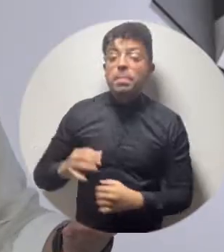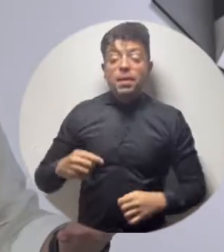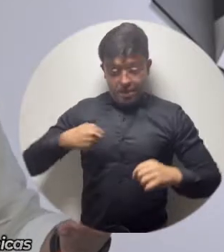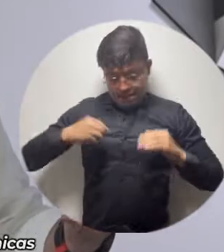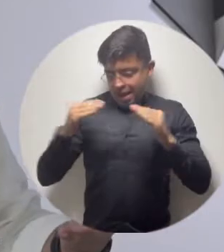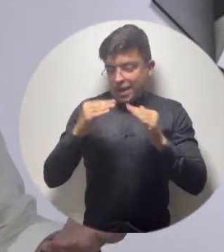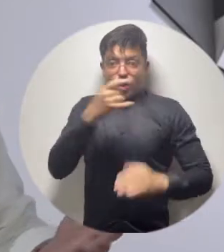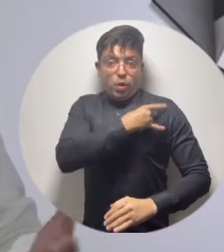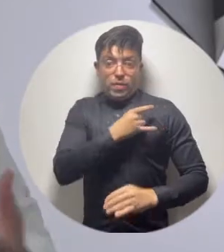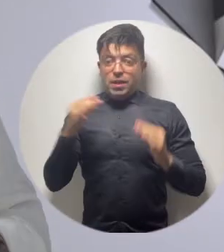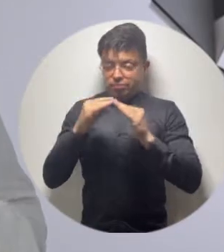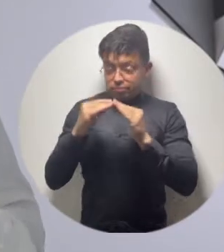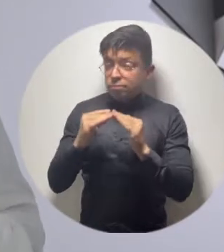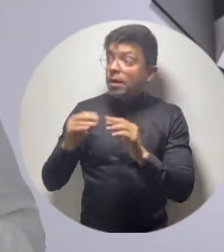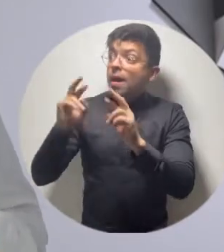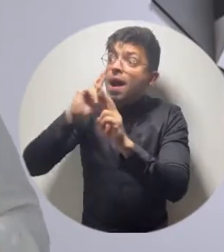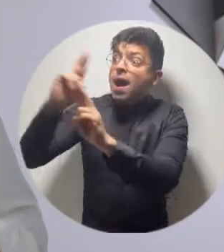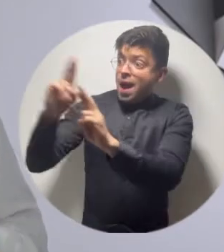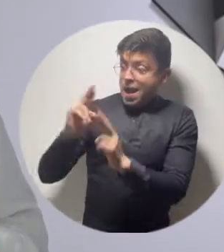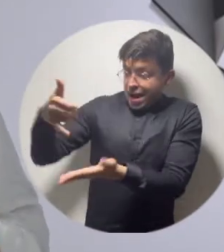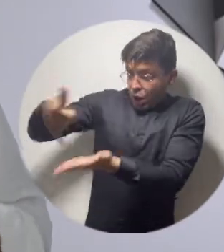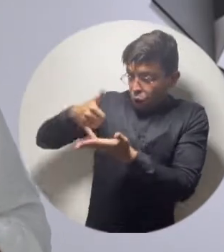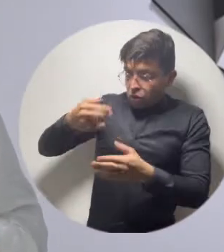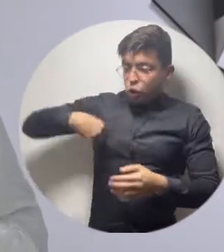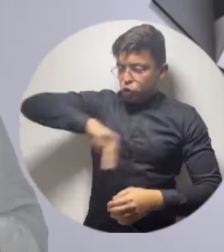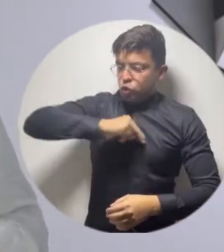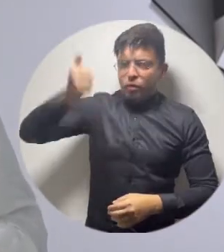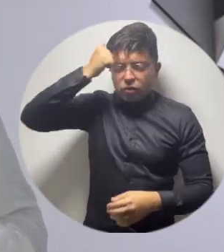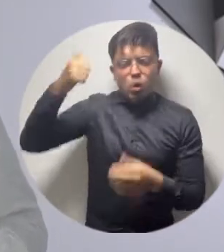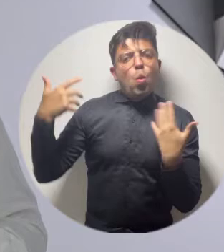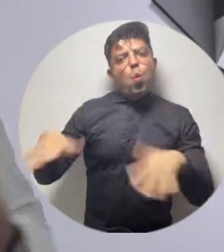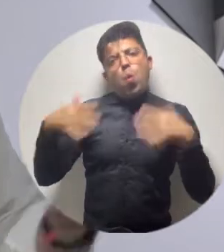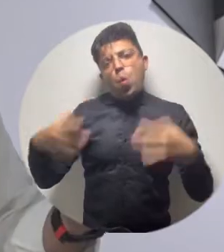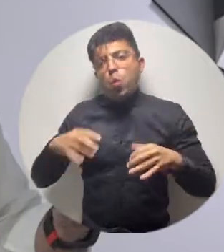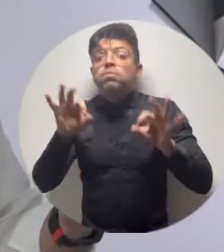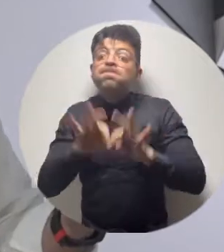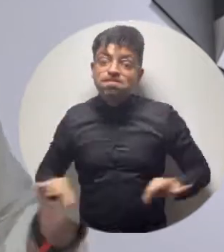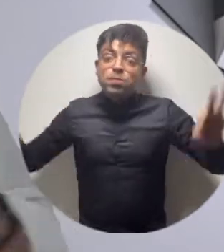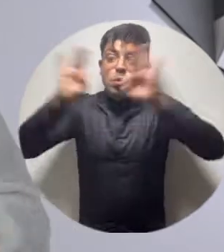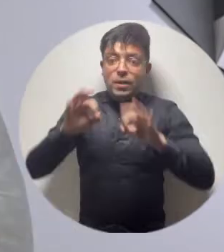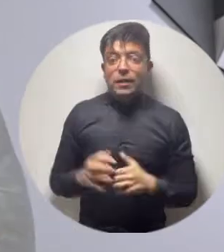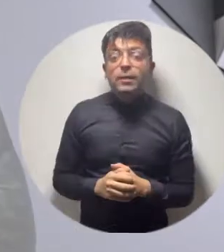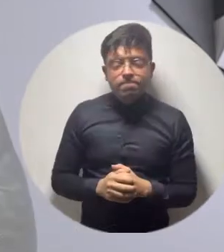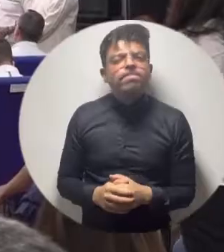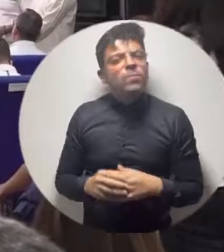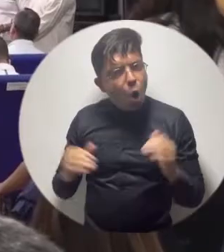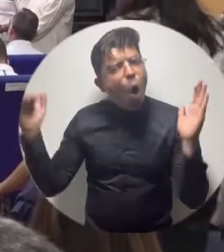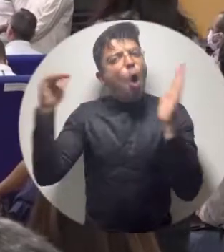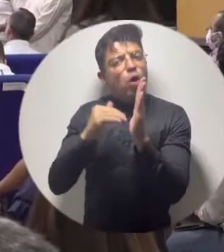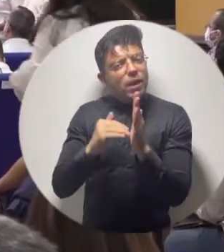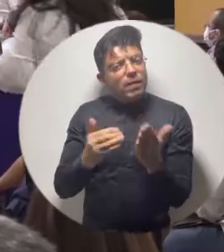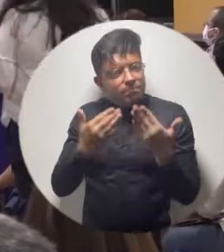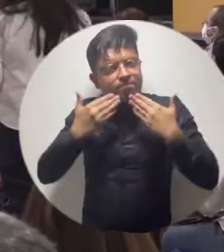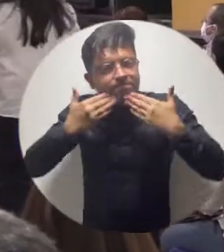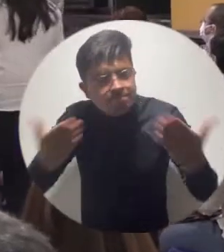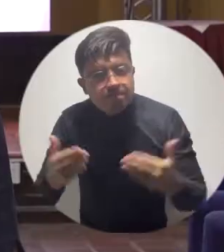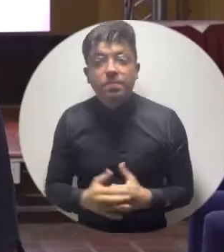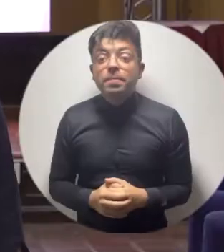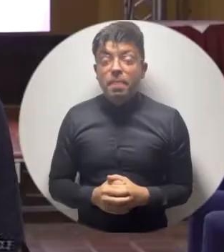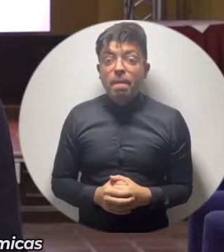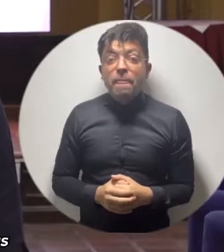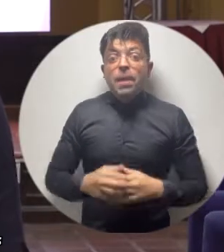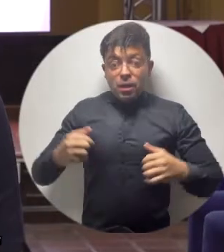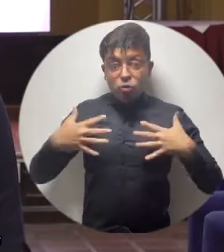casa y que nuestra casa nos reconozca la labor de nosotros como profesores es muy importante. Nuevamente, muchas gracias. Yo me siento muy